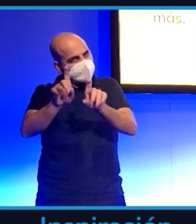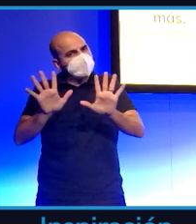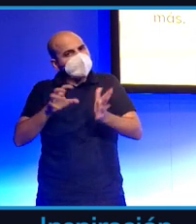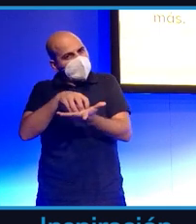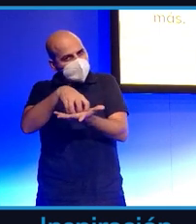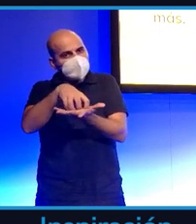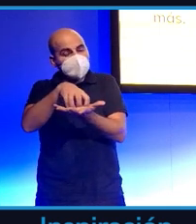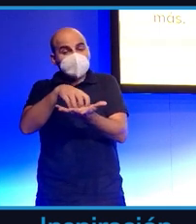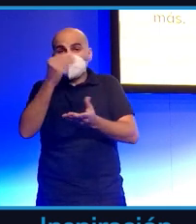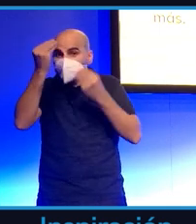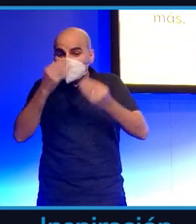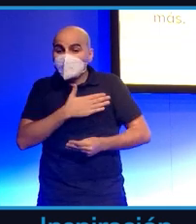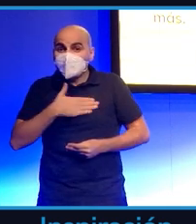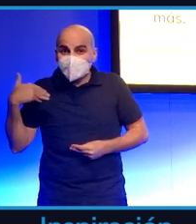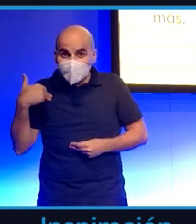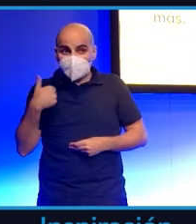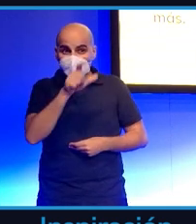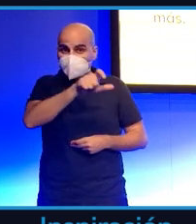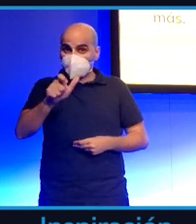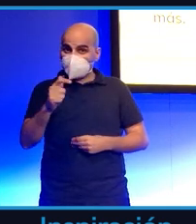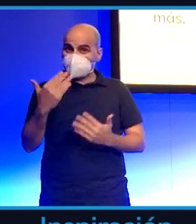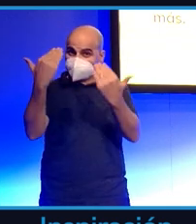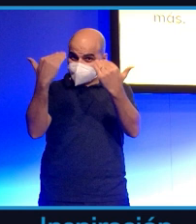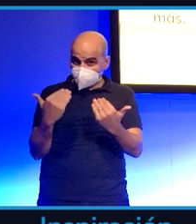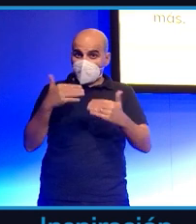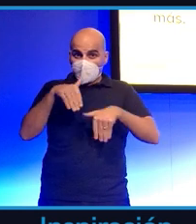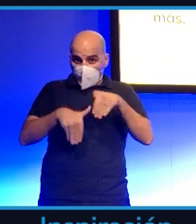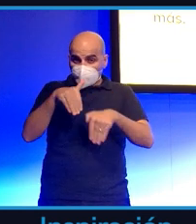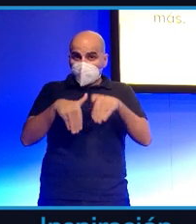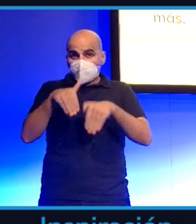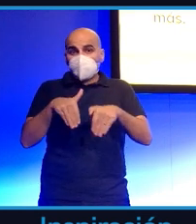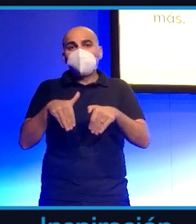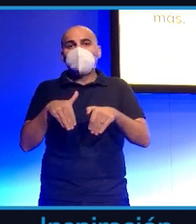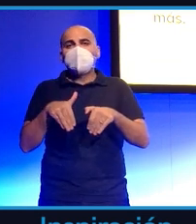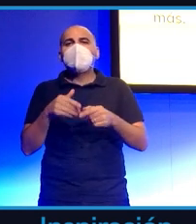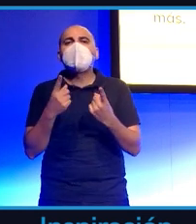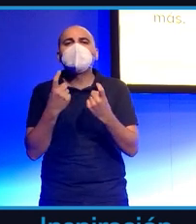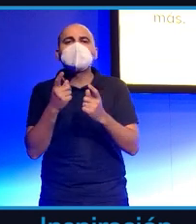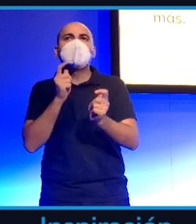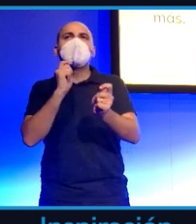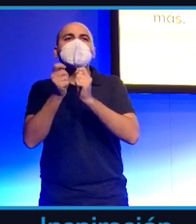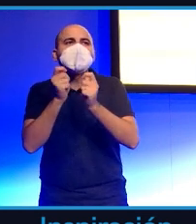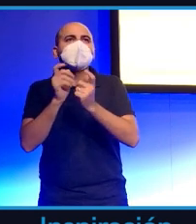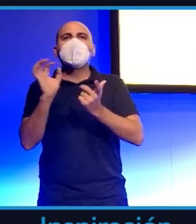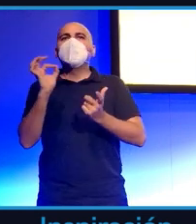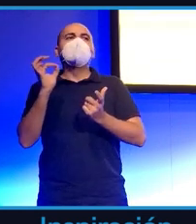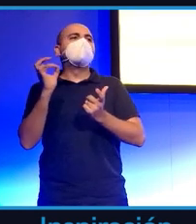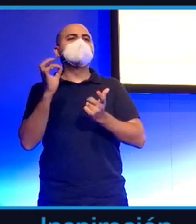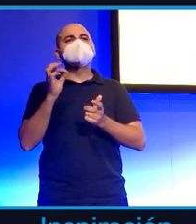pueden conseguir votos de muchas maneras, no solo en una entrevista o en una comparecencia en un medio de comunicación al uso.